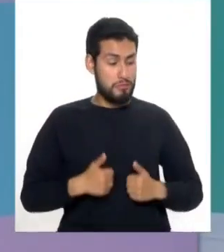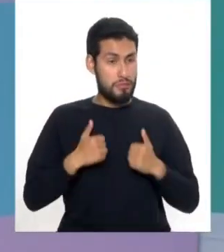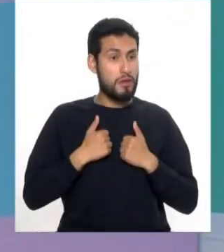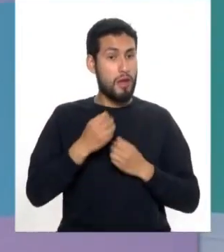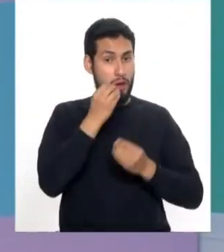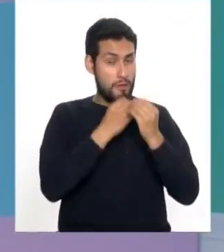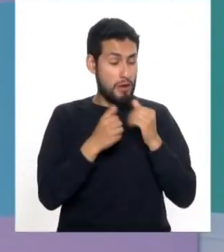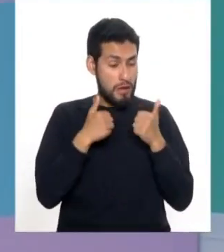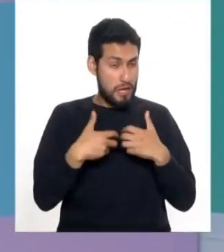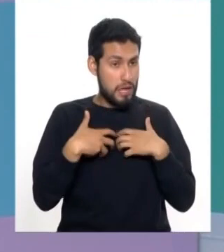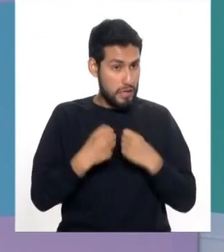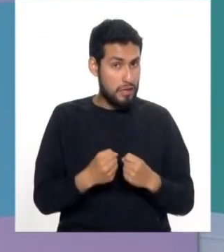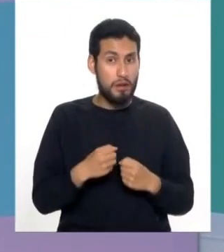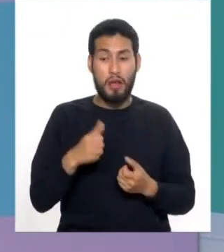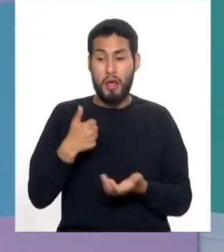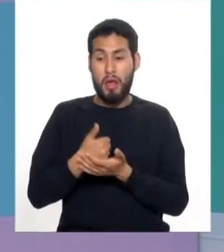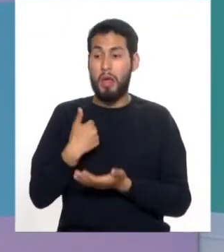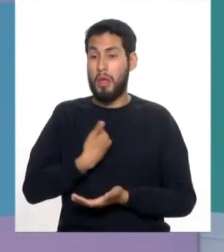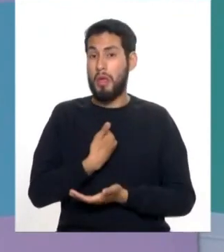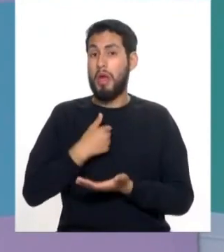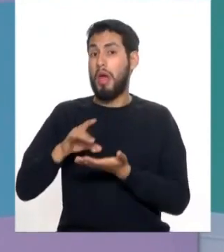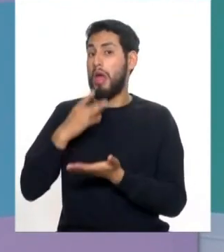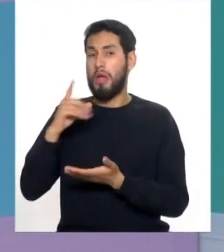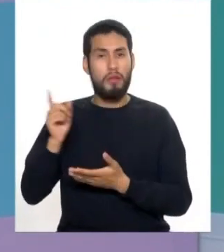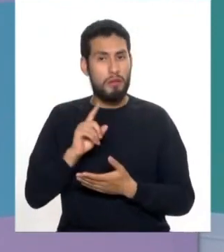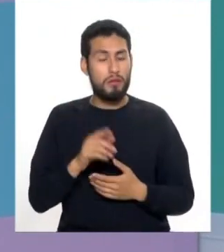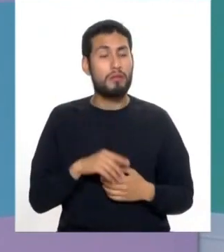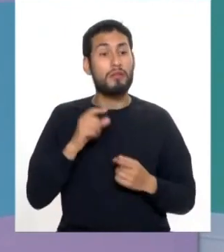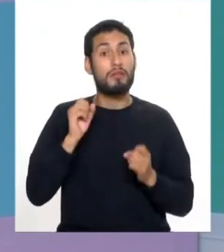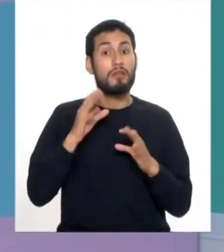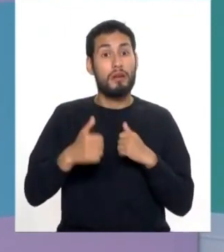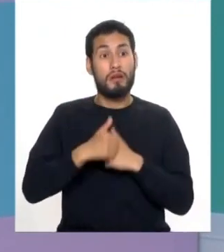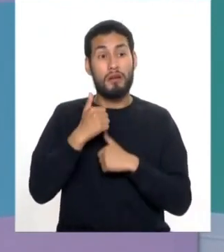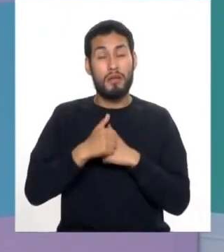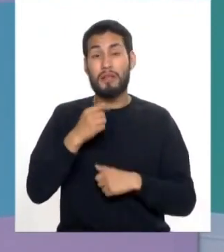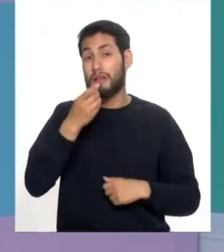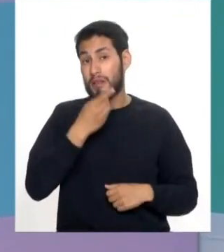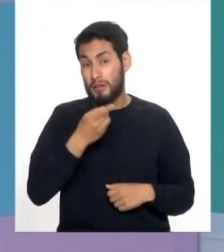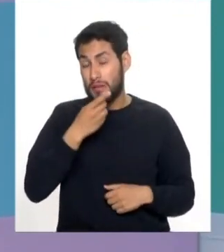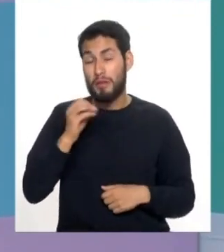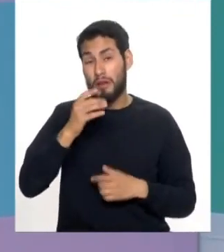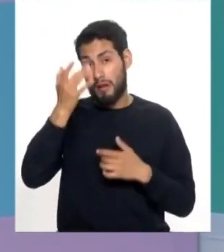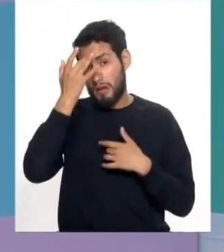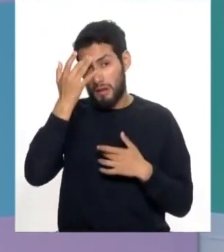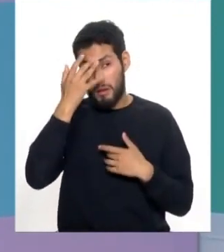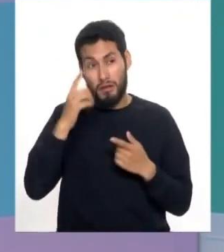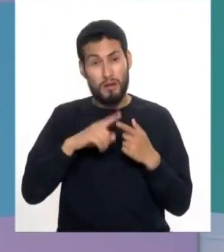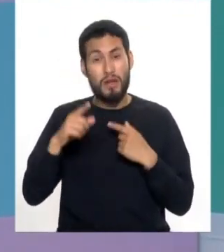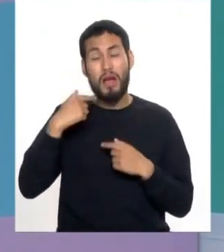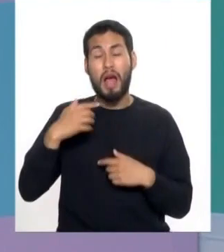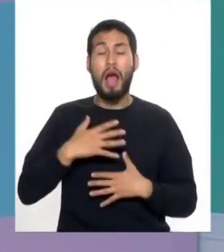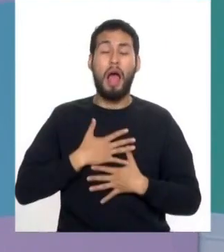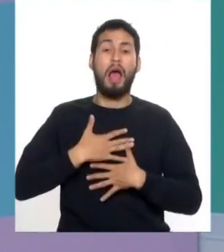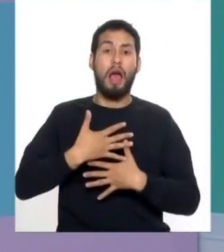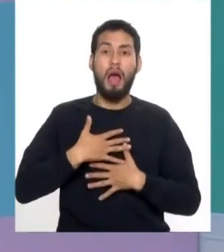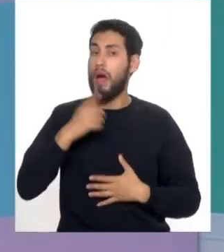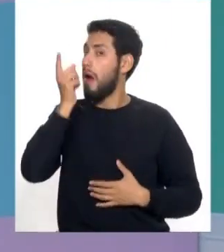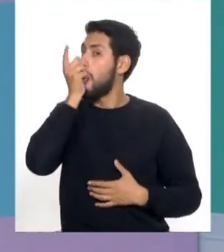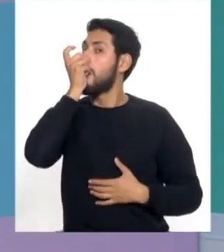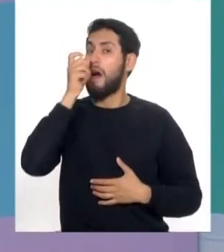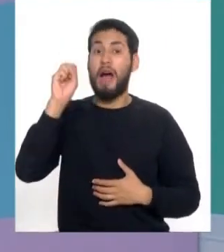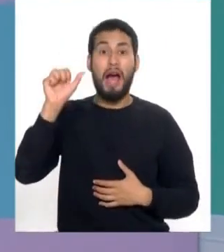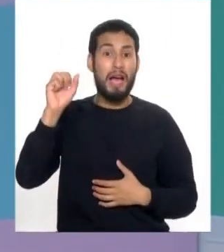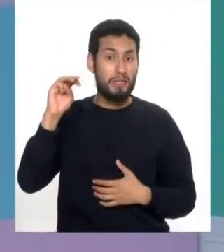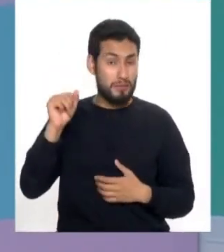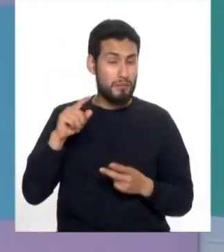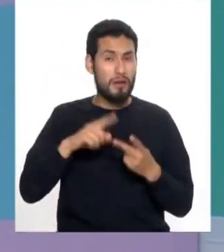una dieta sana no automedicarse si tiene un factor de riesgo como la diabetes o enfermedades como el asma como la artritis reumatoidea